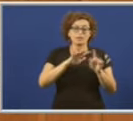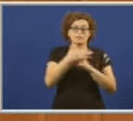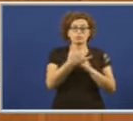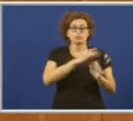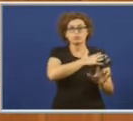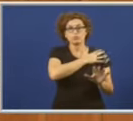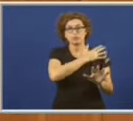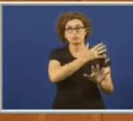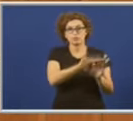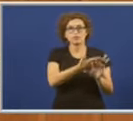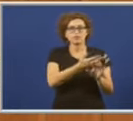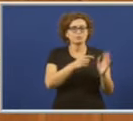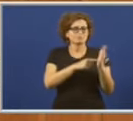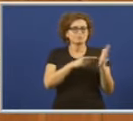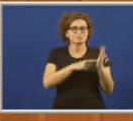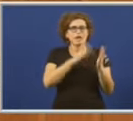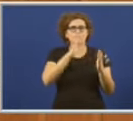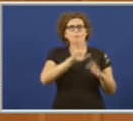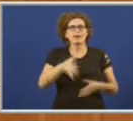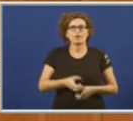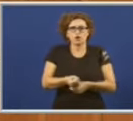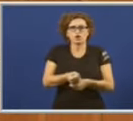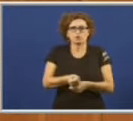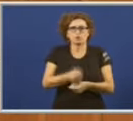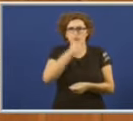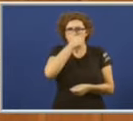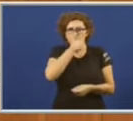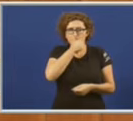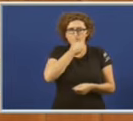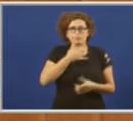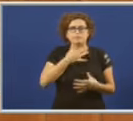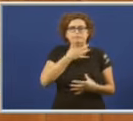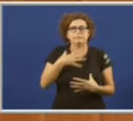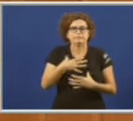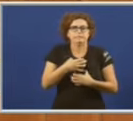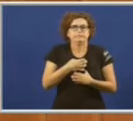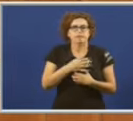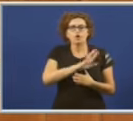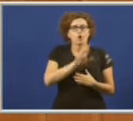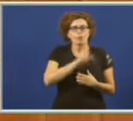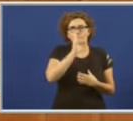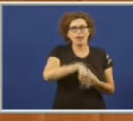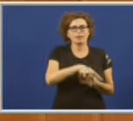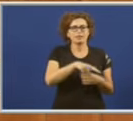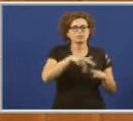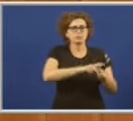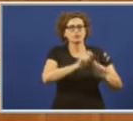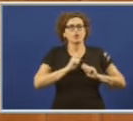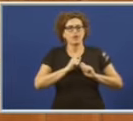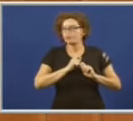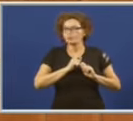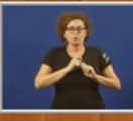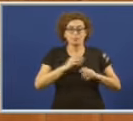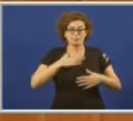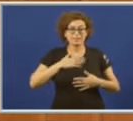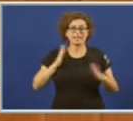tempo transcorrido resulta máis un corsé un traxe estreito que un instrumento útil un marco sobre o que